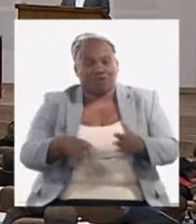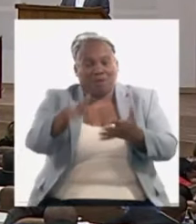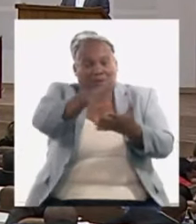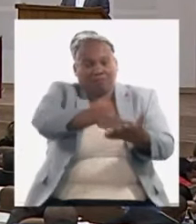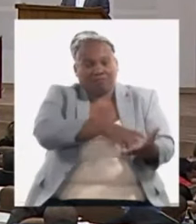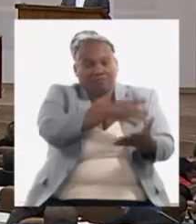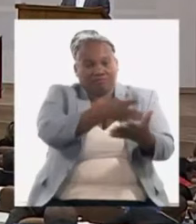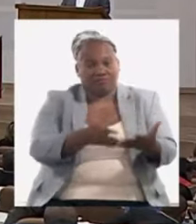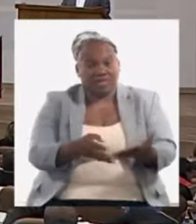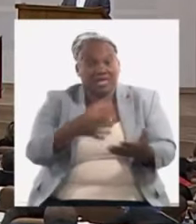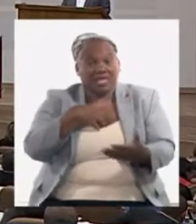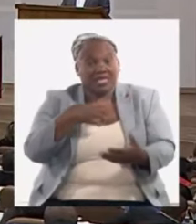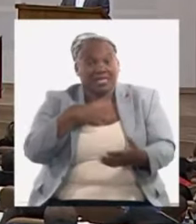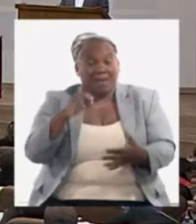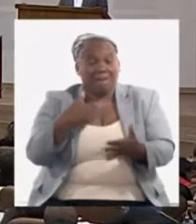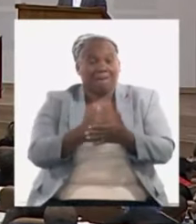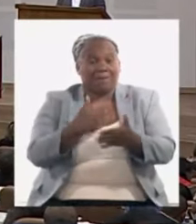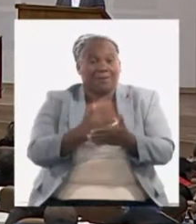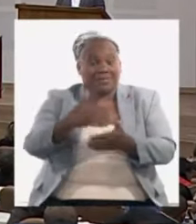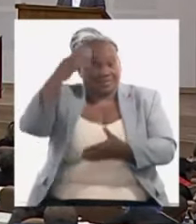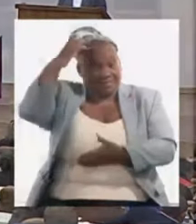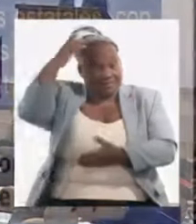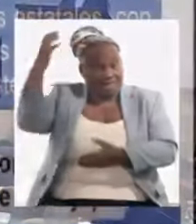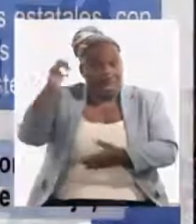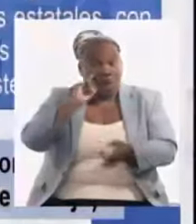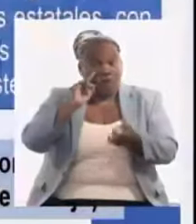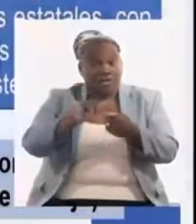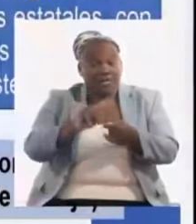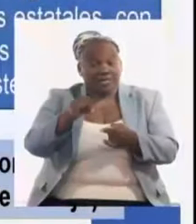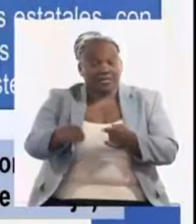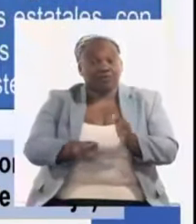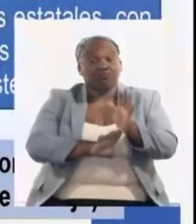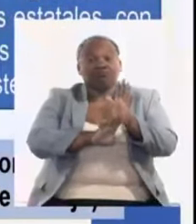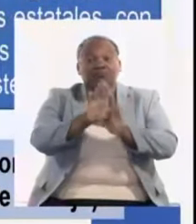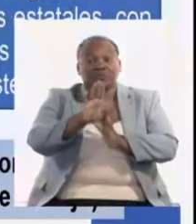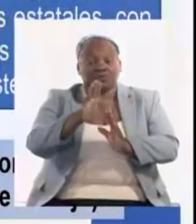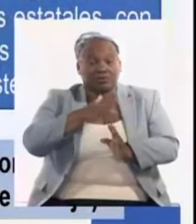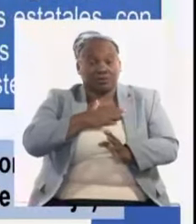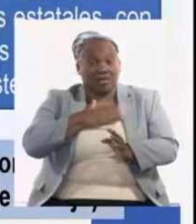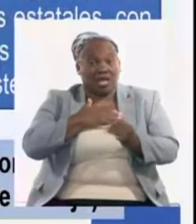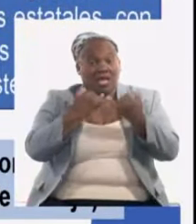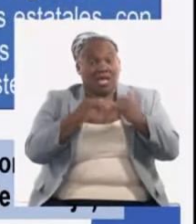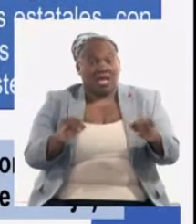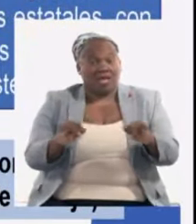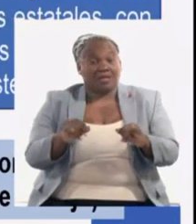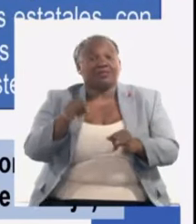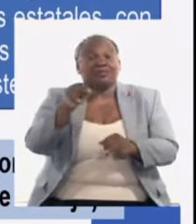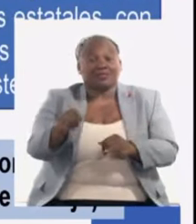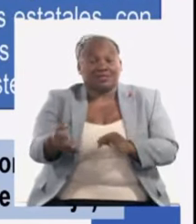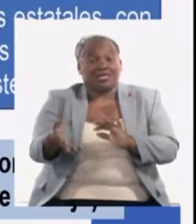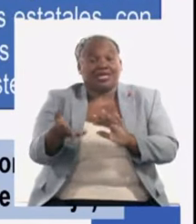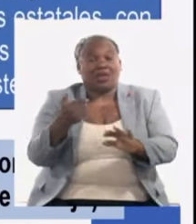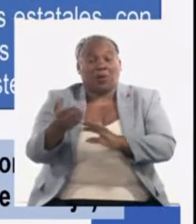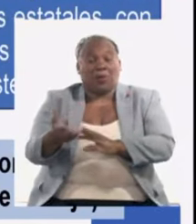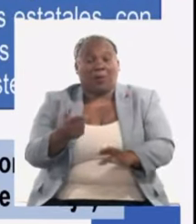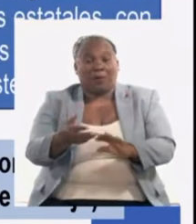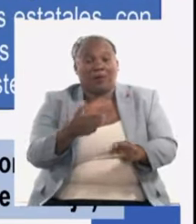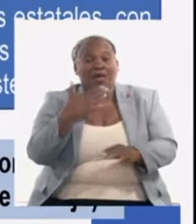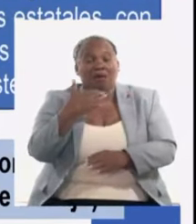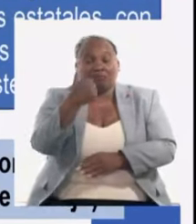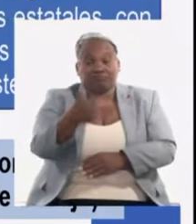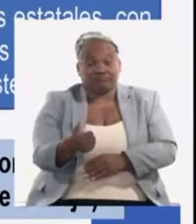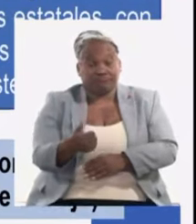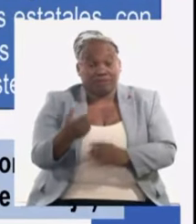operan las empresas estatales con el objetivo de avanzar en su autonomía real recuperar los niveles de eficiencia de las principales actividades